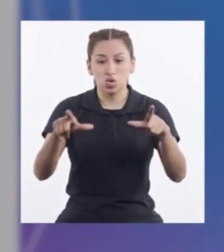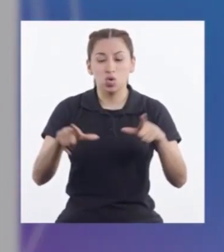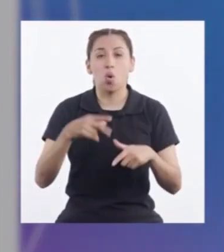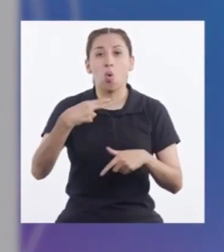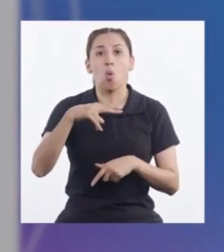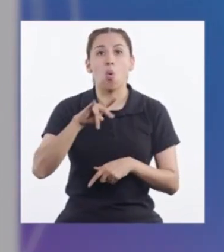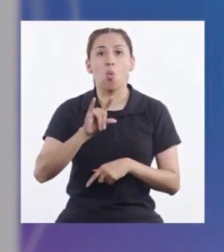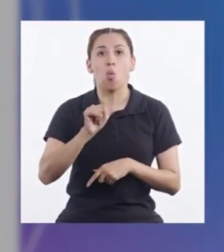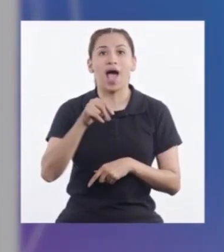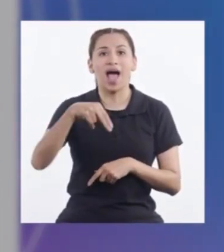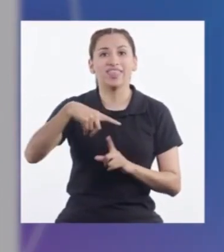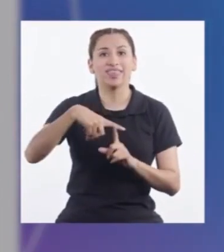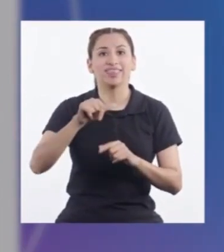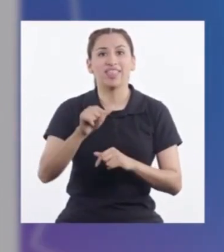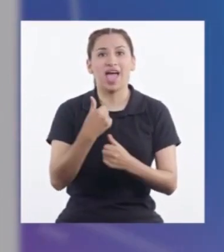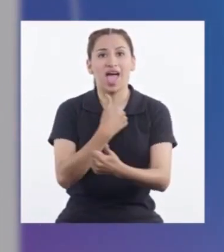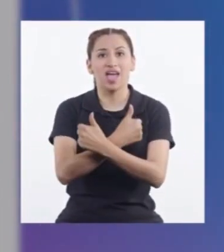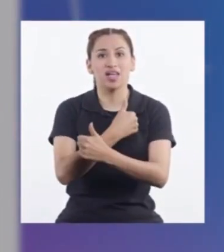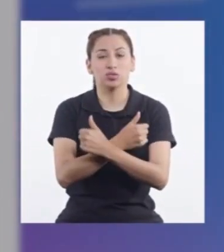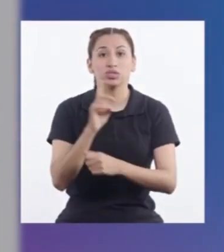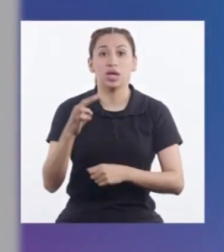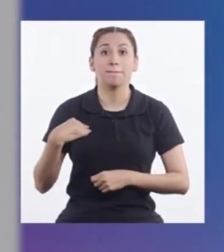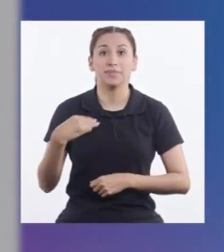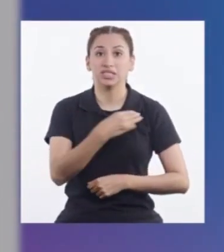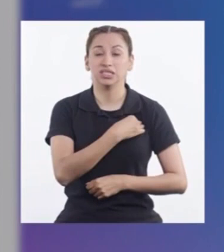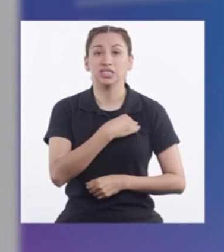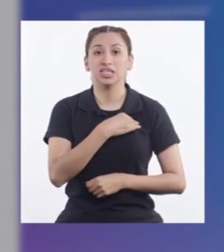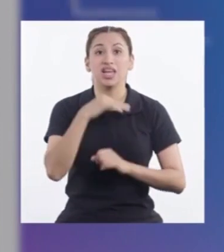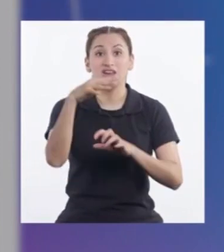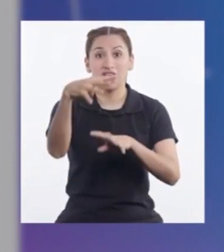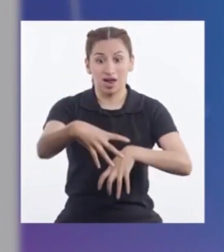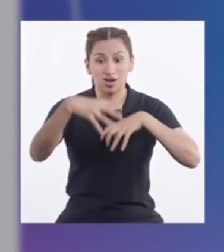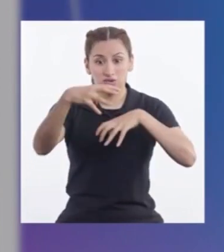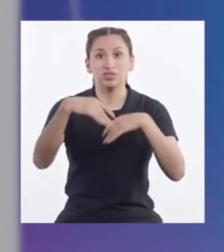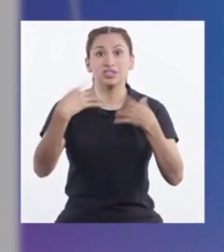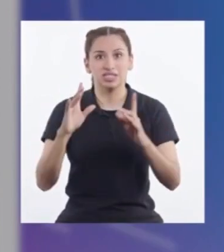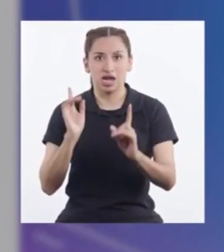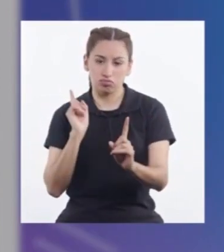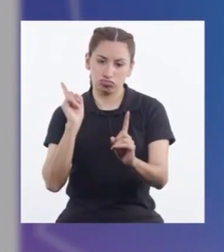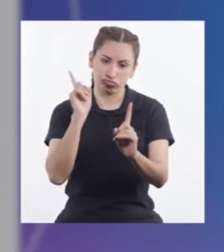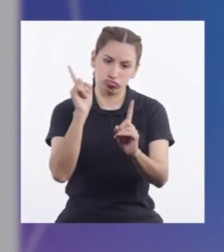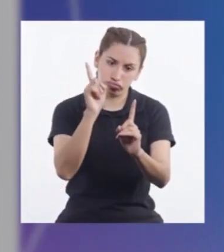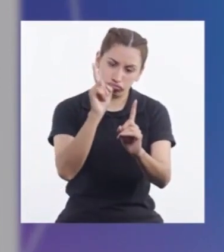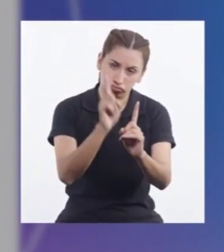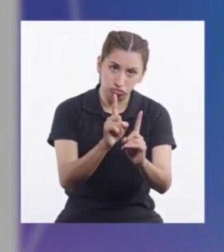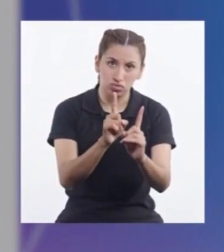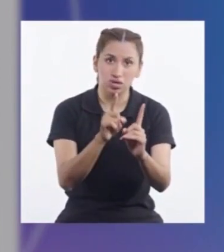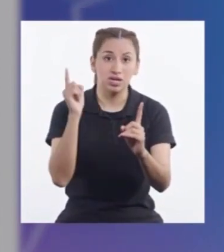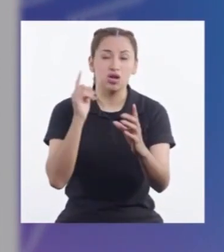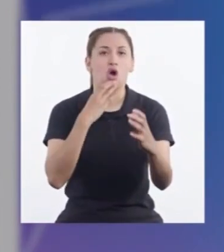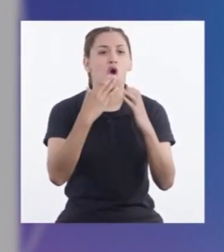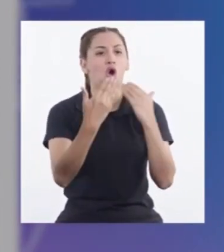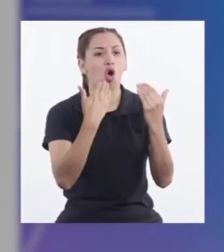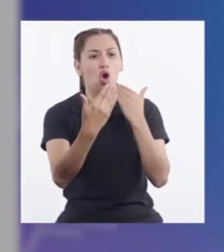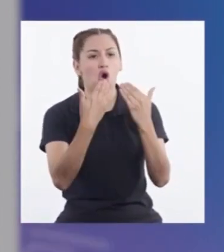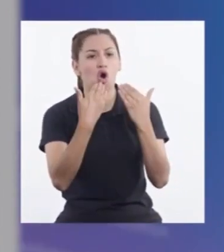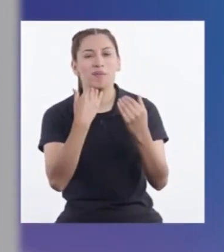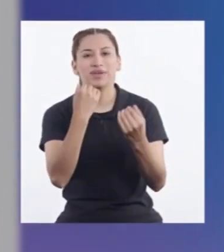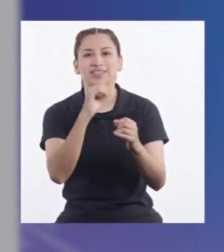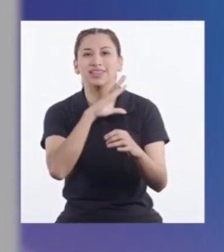De Guanta Ayacucho El Ministerio De Agricultura Se acercó A la zona Y conversó Con los